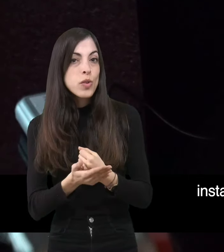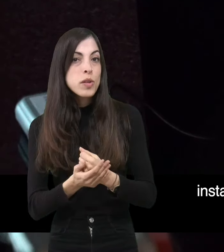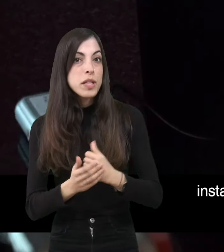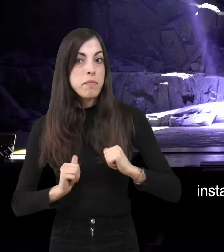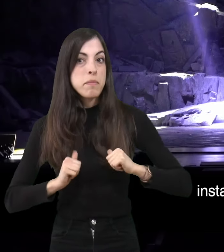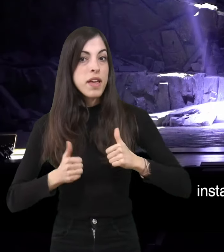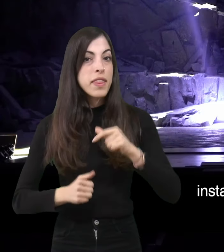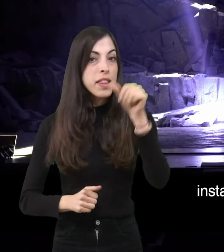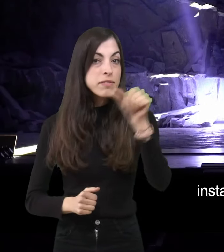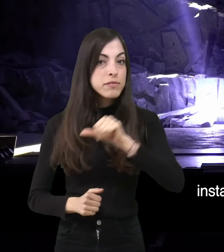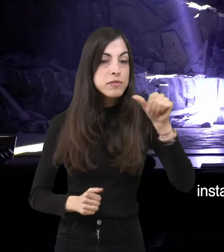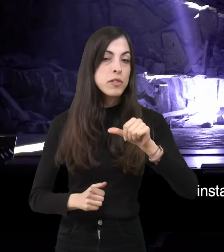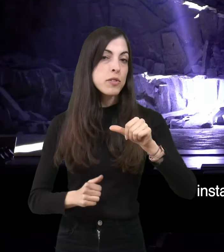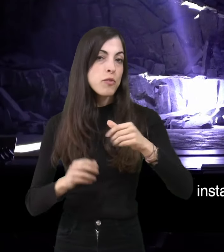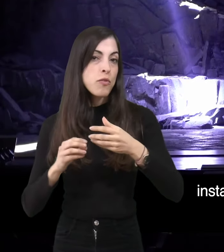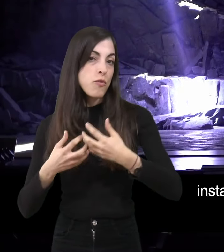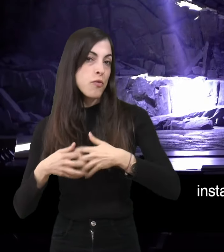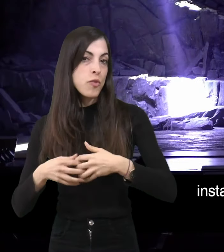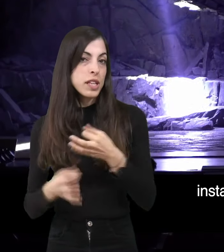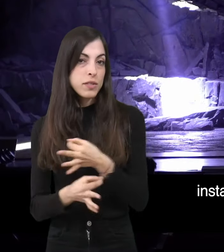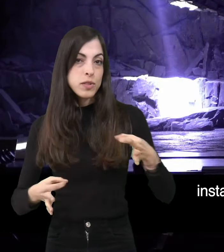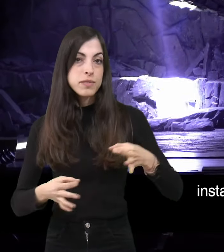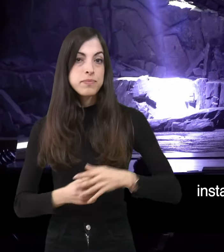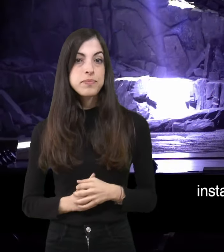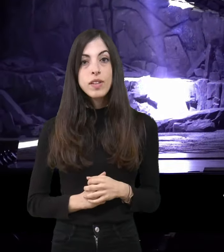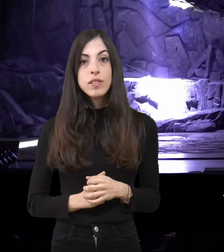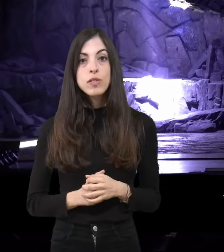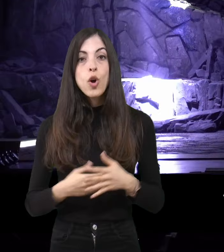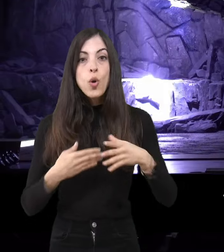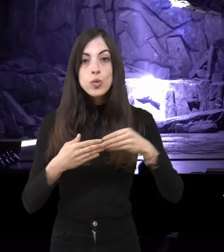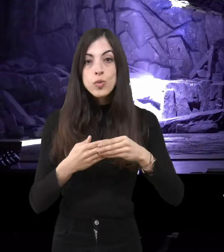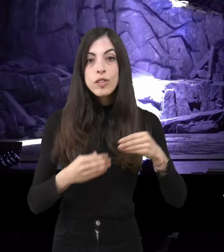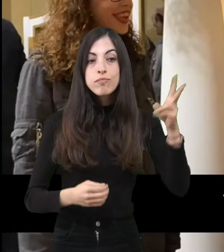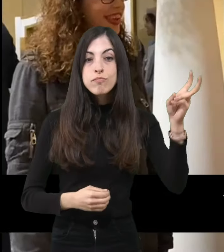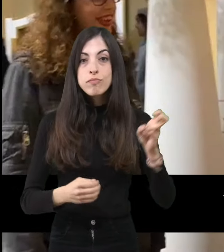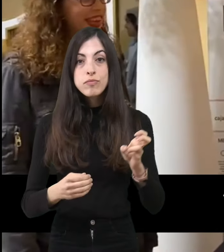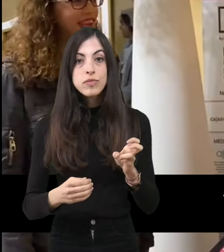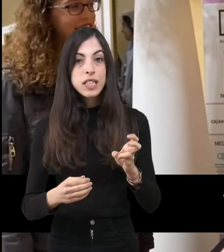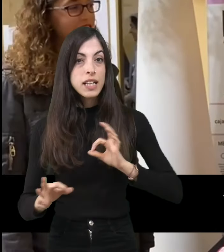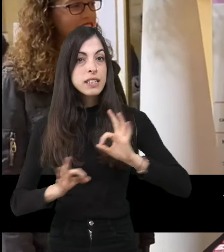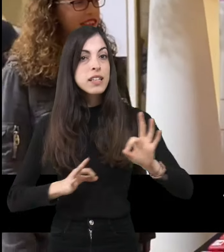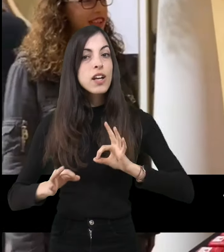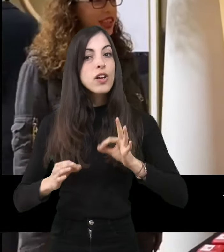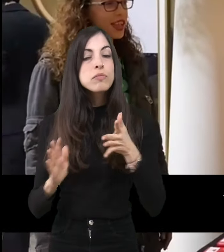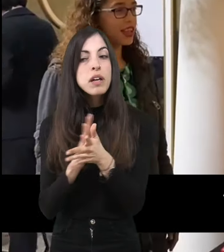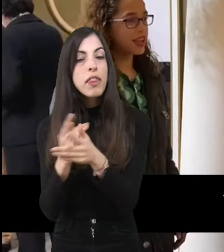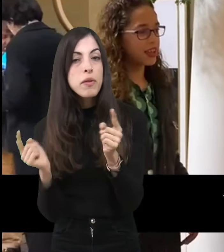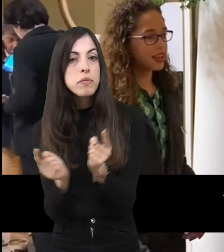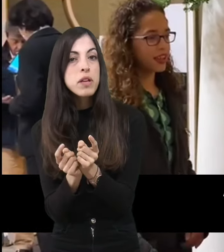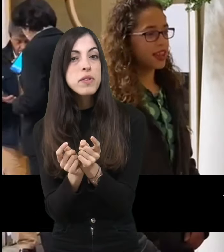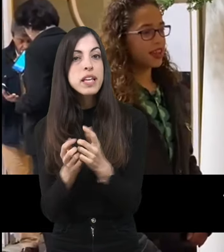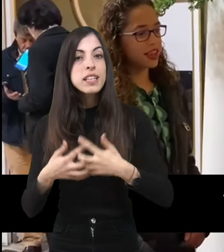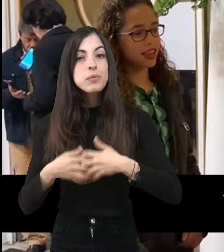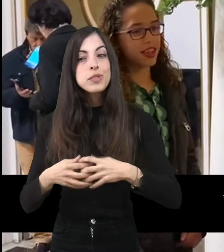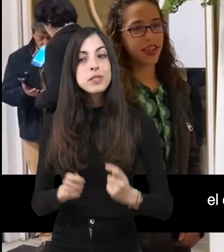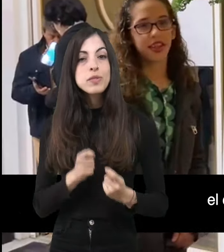de modo que al comenzar la función todo funcione correctamente. Al llegar los usuarios al teatro reciben una pequeña explicación